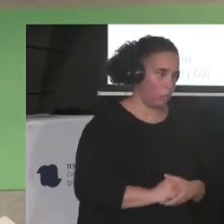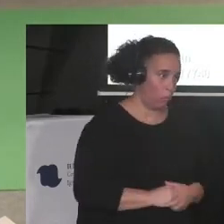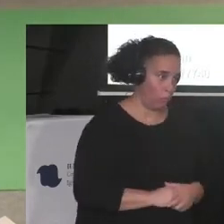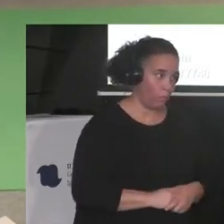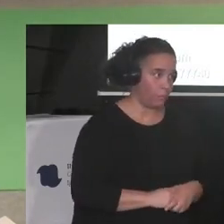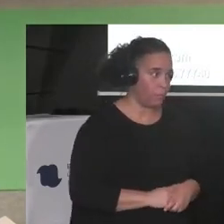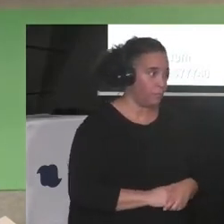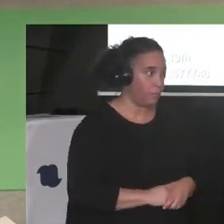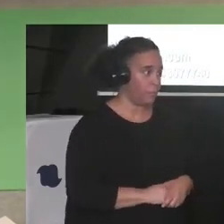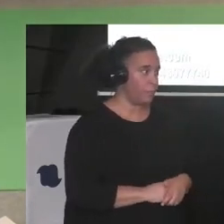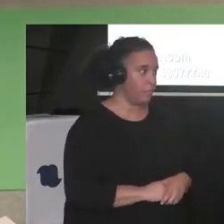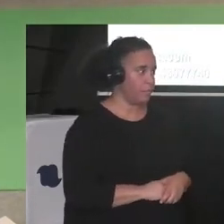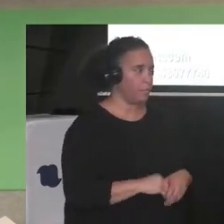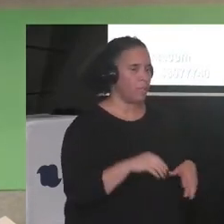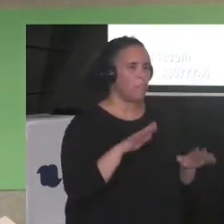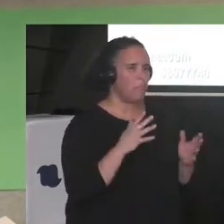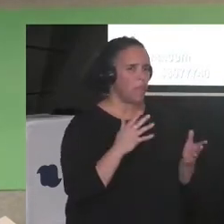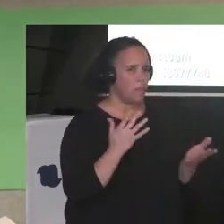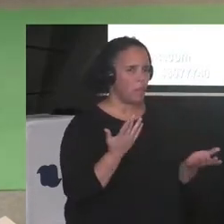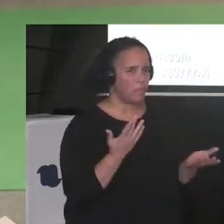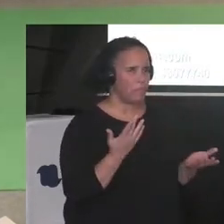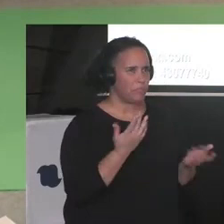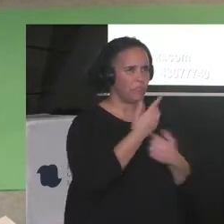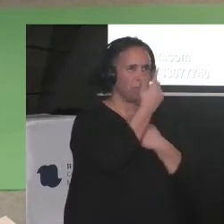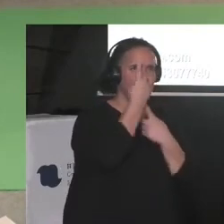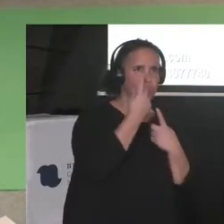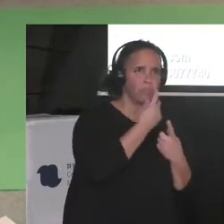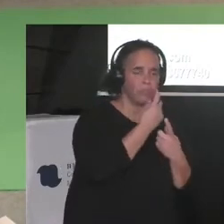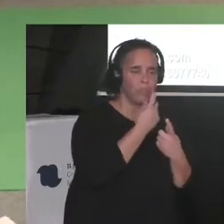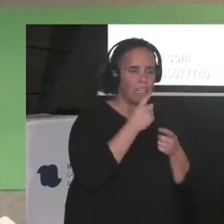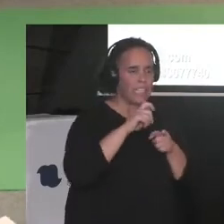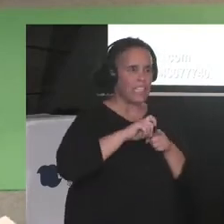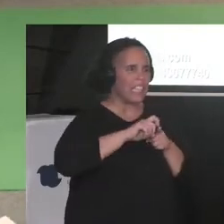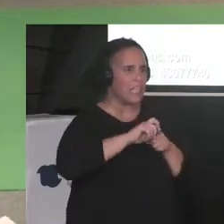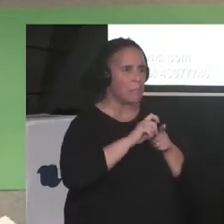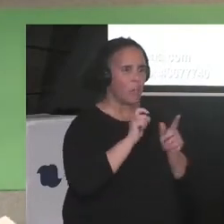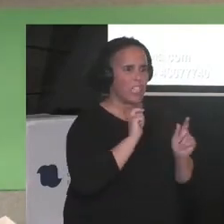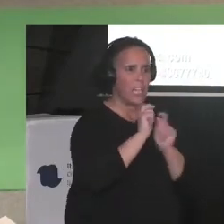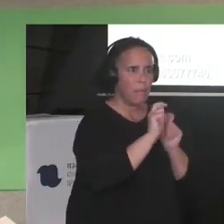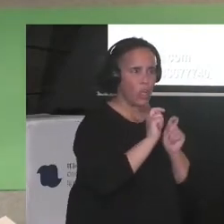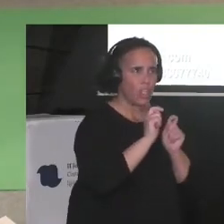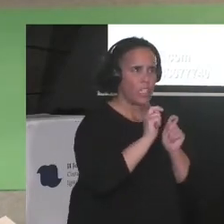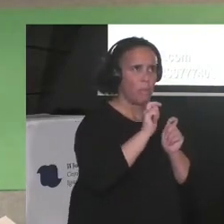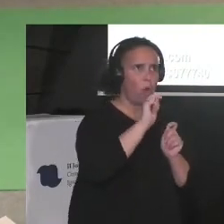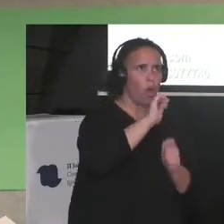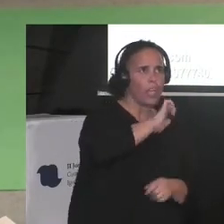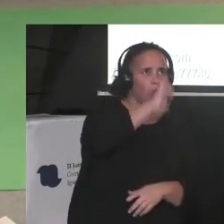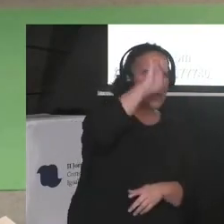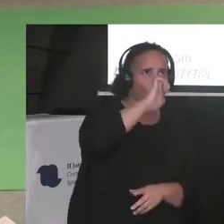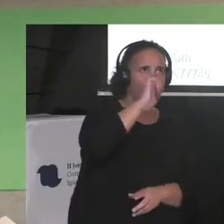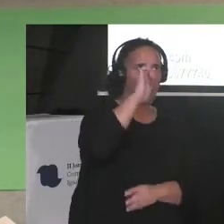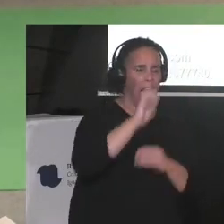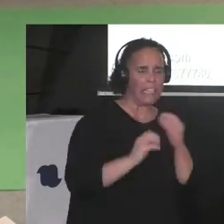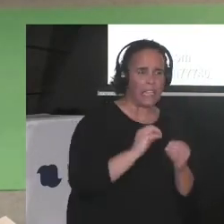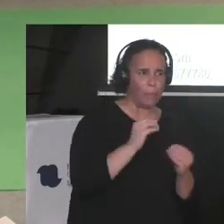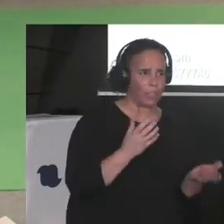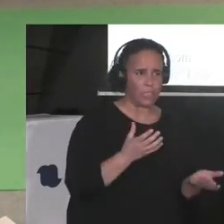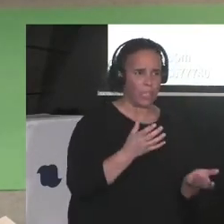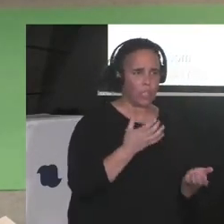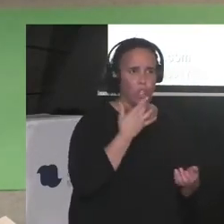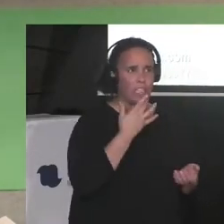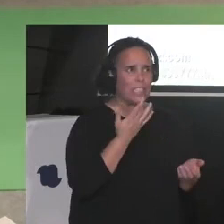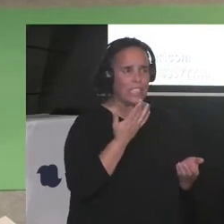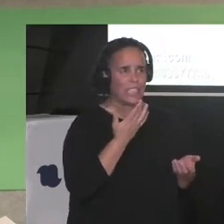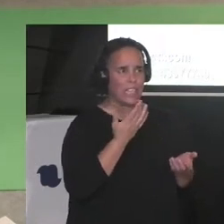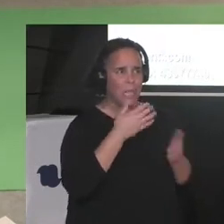¿Qué tipo de periodismo, me pregunto, se está haciendo hoy en Europa si los medios europeos están